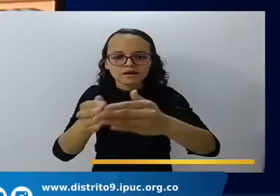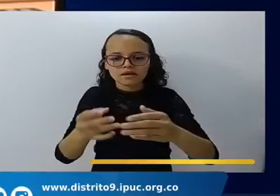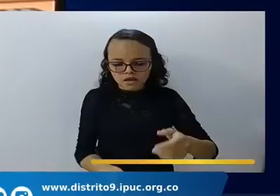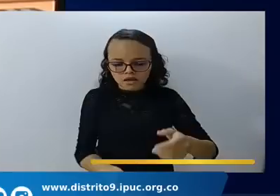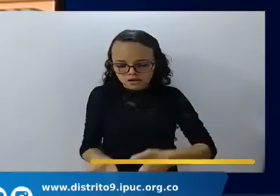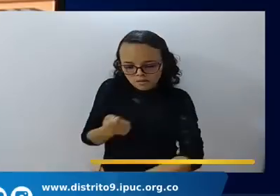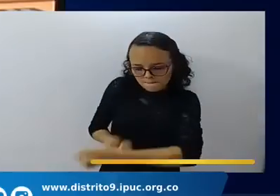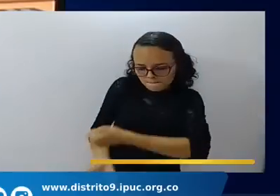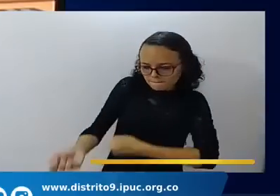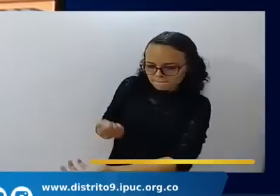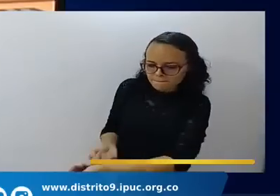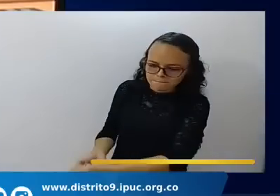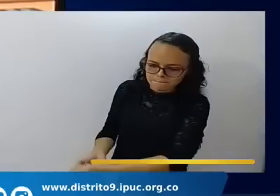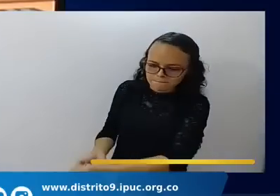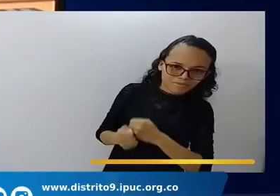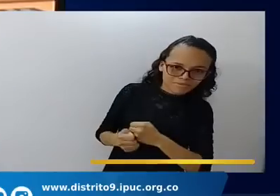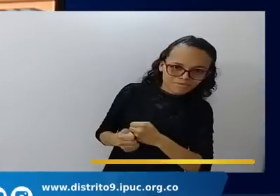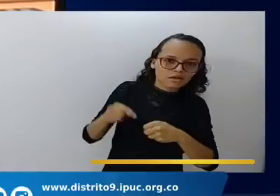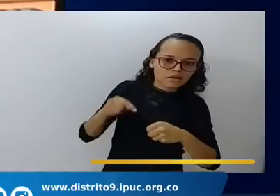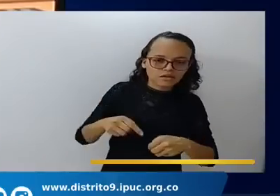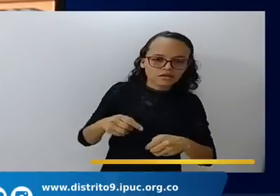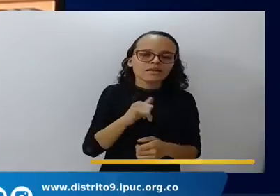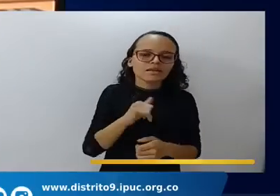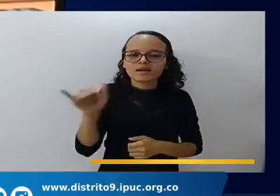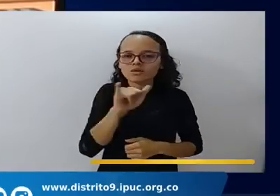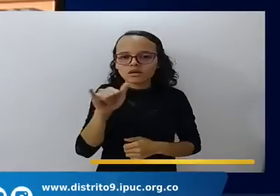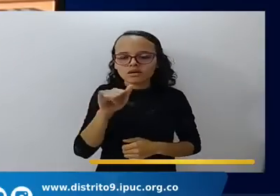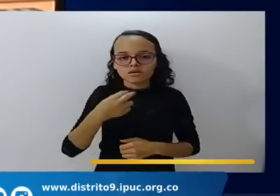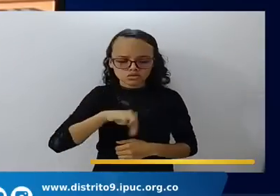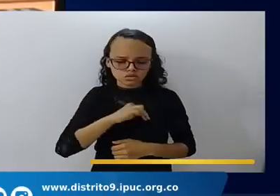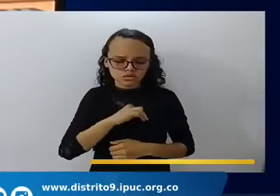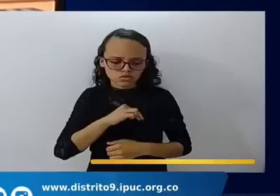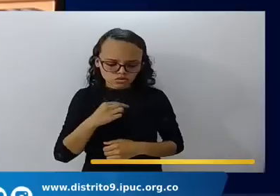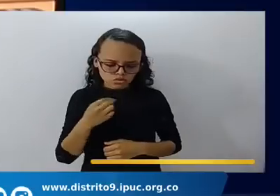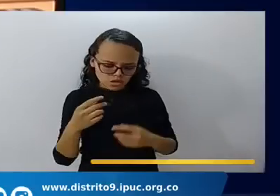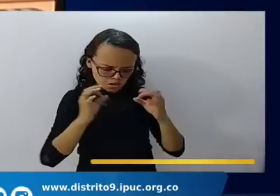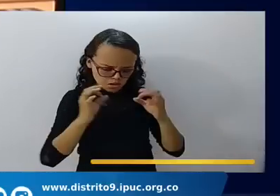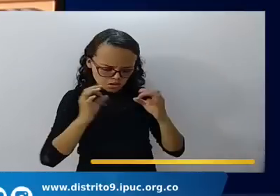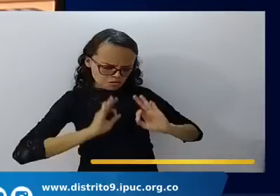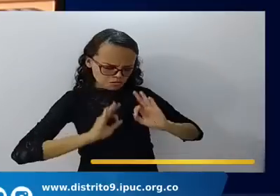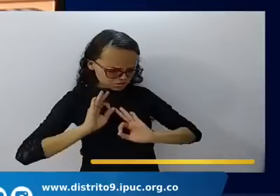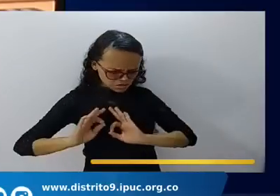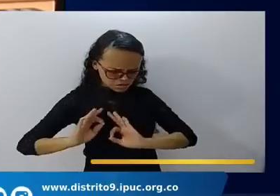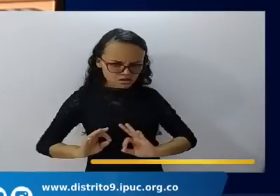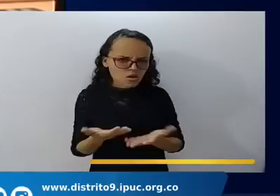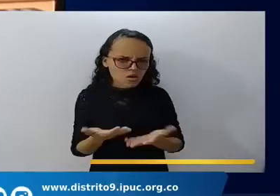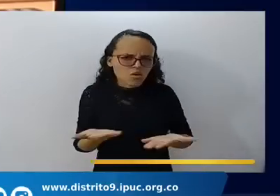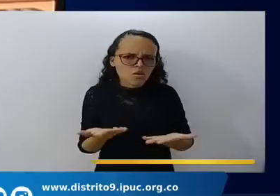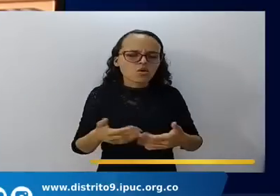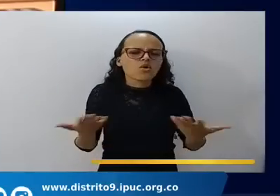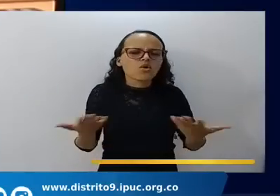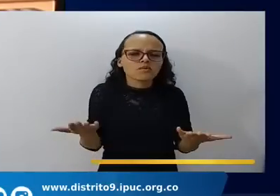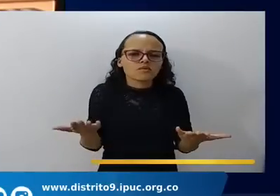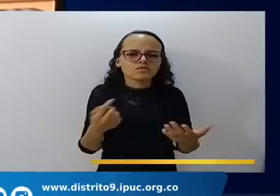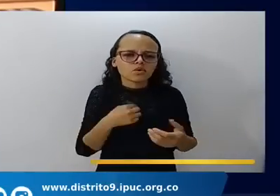Iglesia, revise, revisa tu equipaje porque nos vamos de viaje.